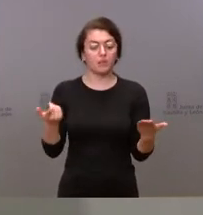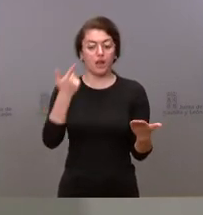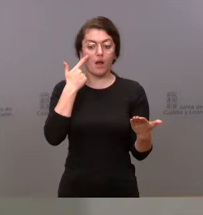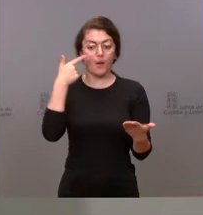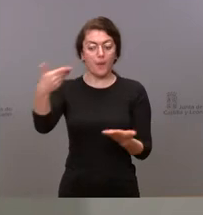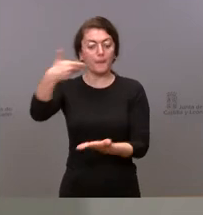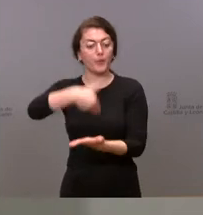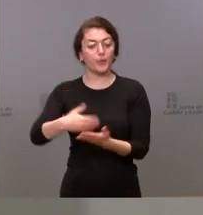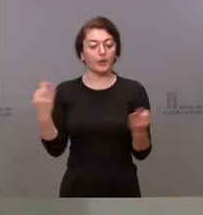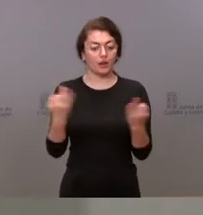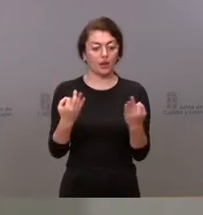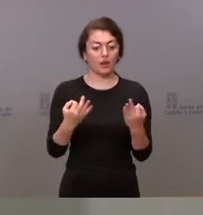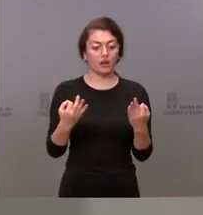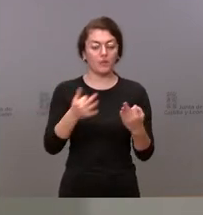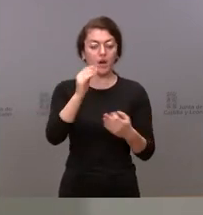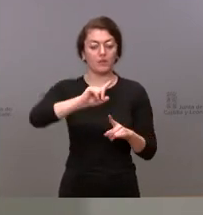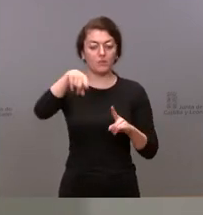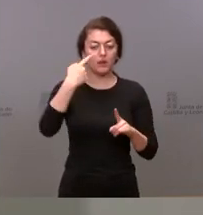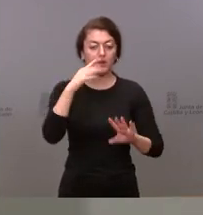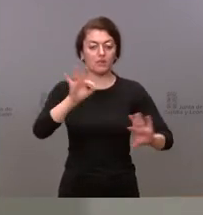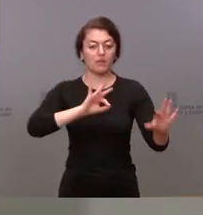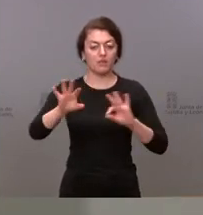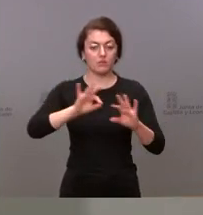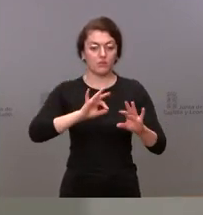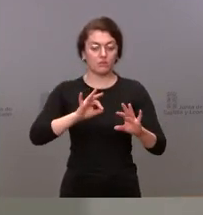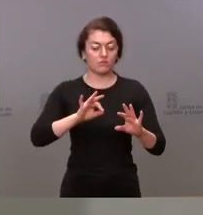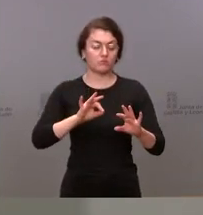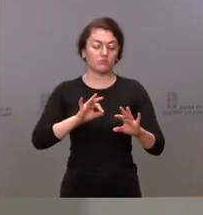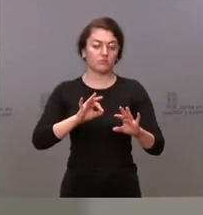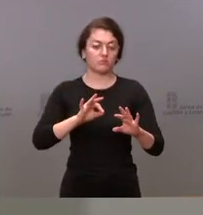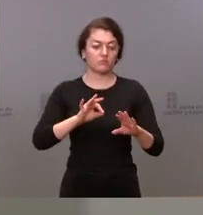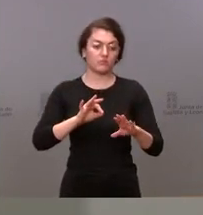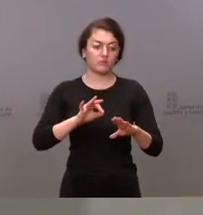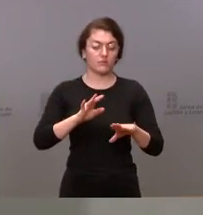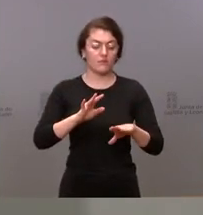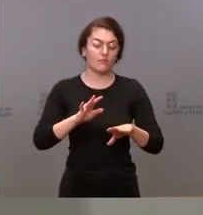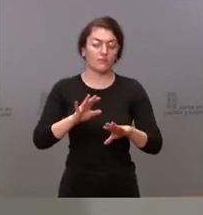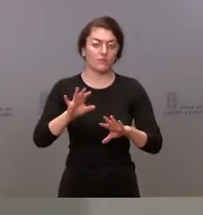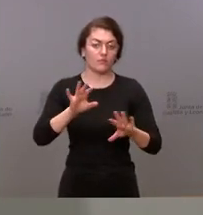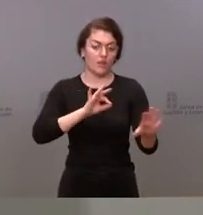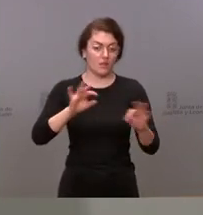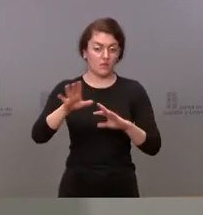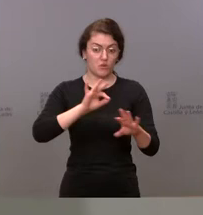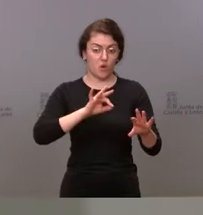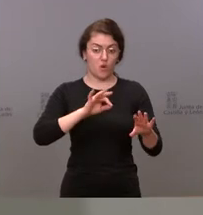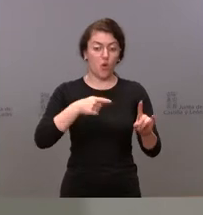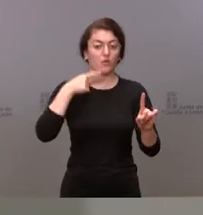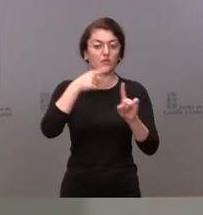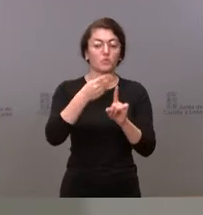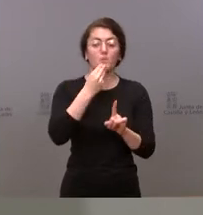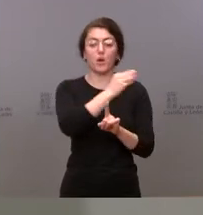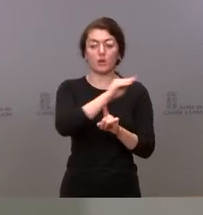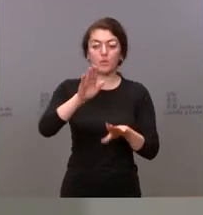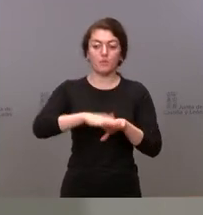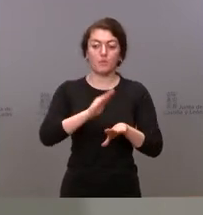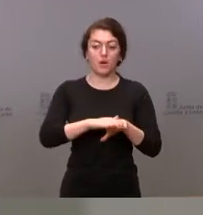y vamos a tomar las decisiones que mejor interesen a lo que es nuestra comunidad autónoma y por tanto